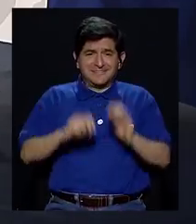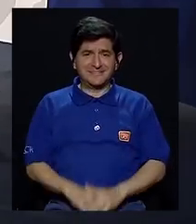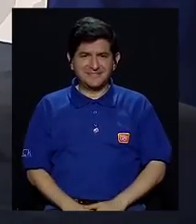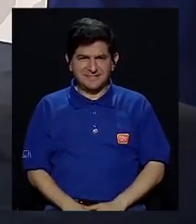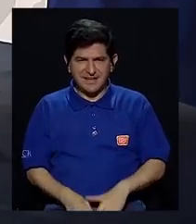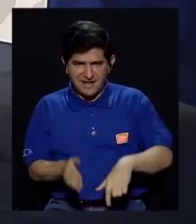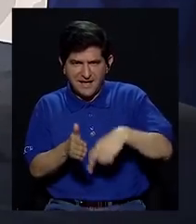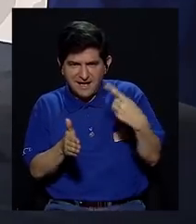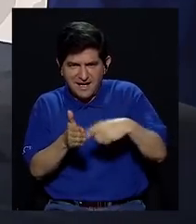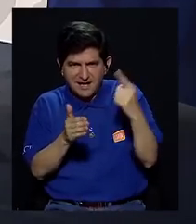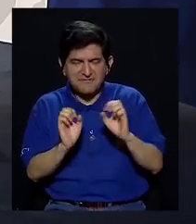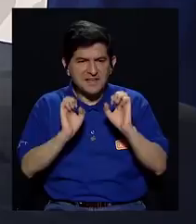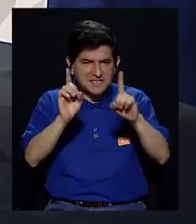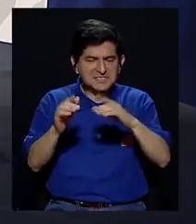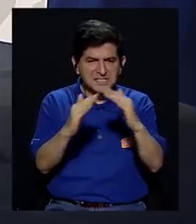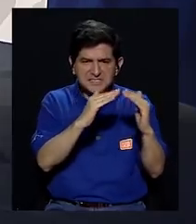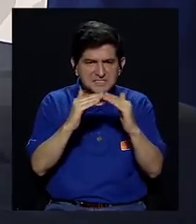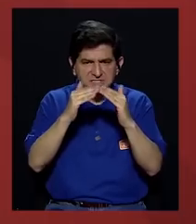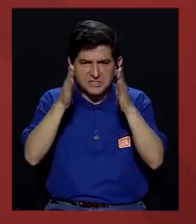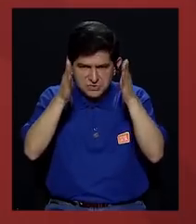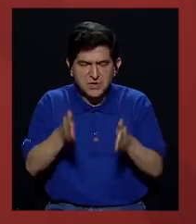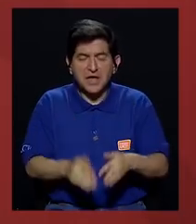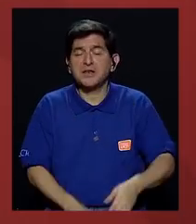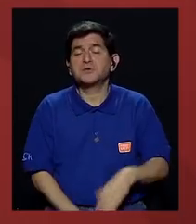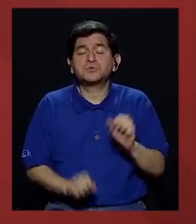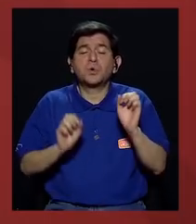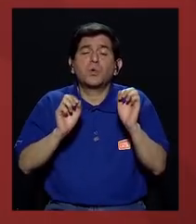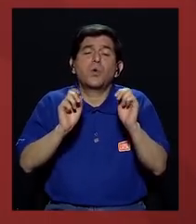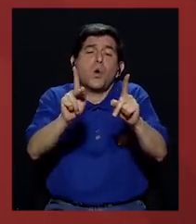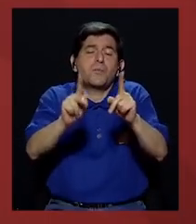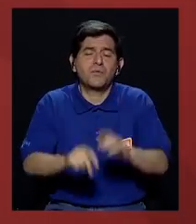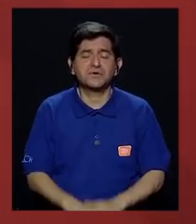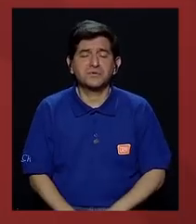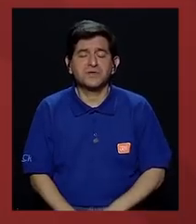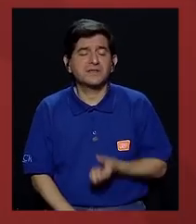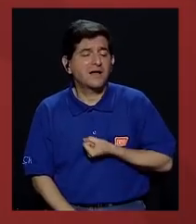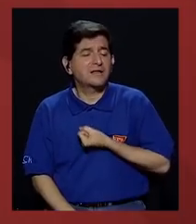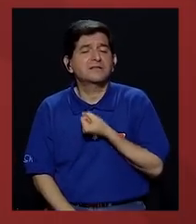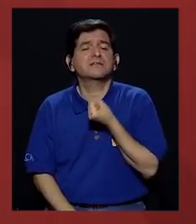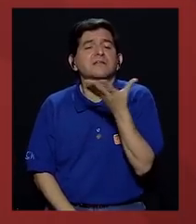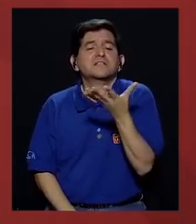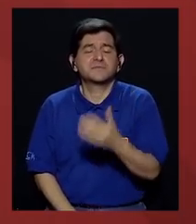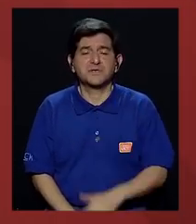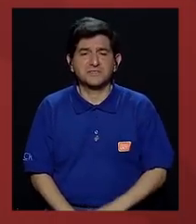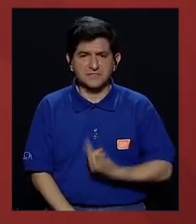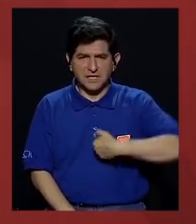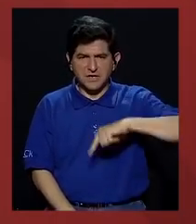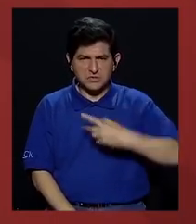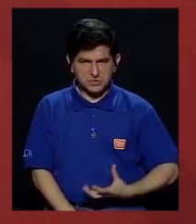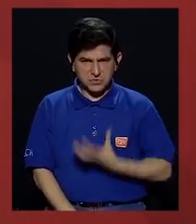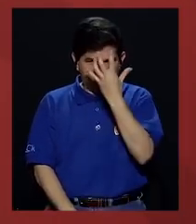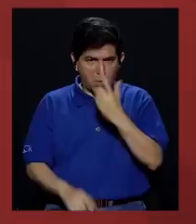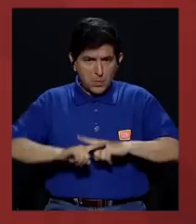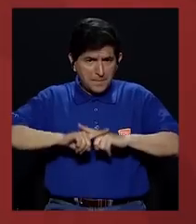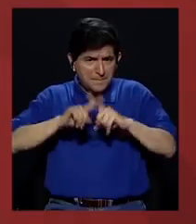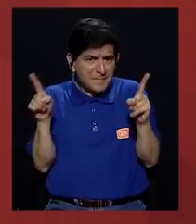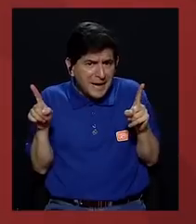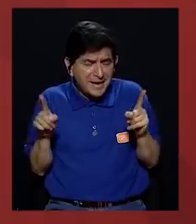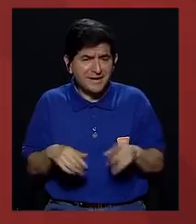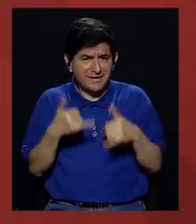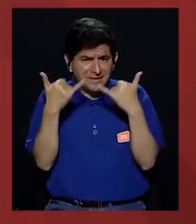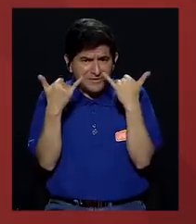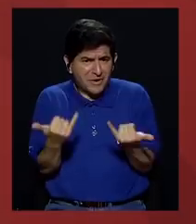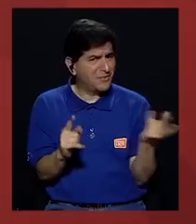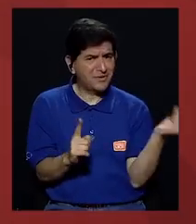que eso a veces se aprecia mucho desde la educación ciudadana como la posibilidad de manifestar nuestras indignaciones. Y resulta que